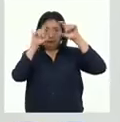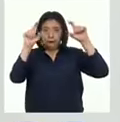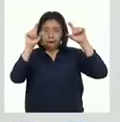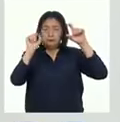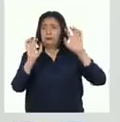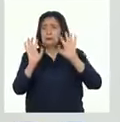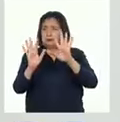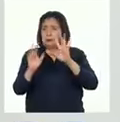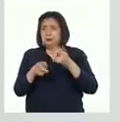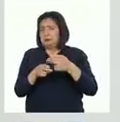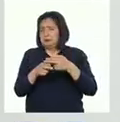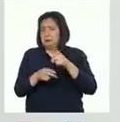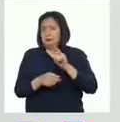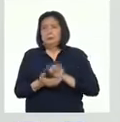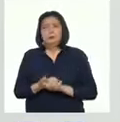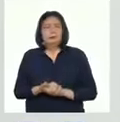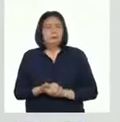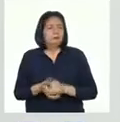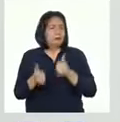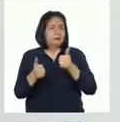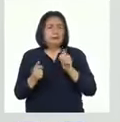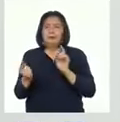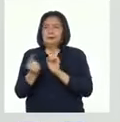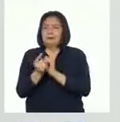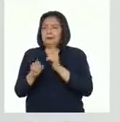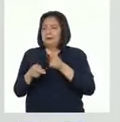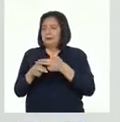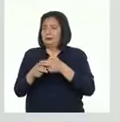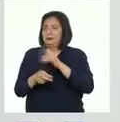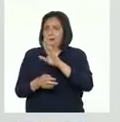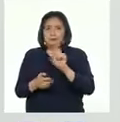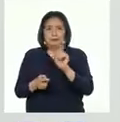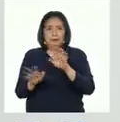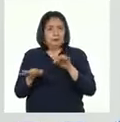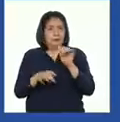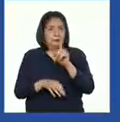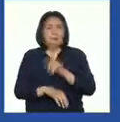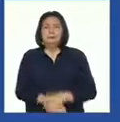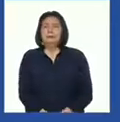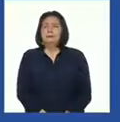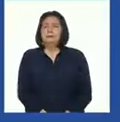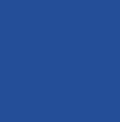los dejamos unos minutos. ¡Excelente! ¡Nos vemos en breve, chicas y chicos! ¡No se vayan!